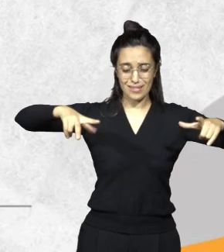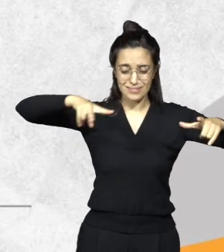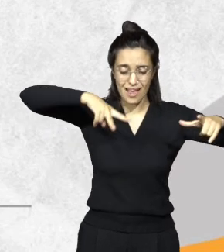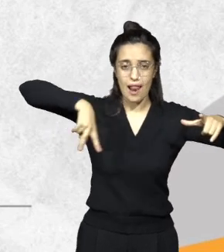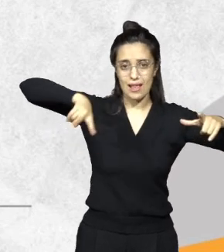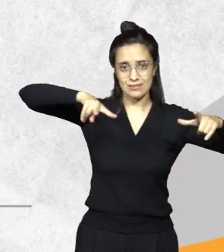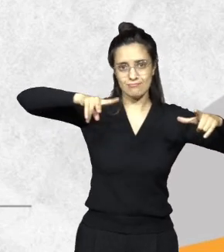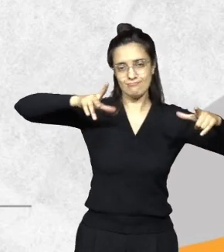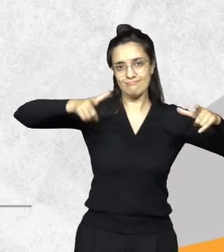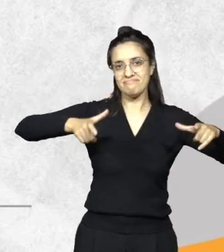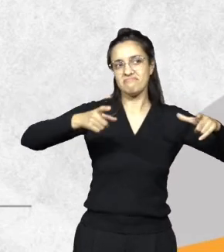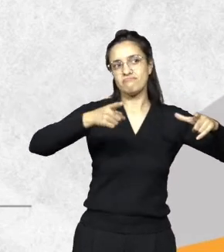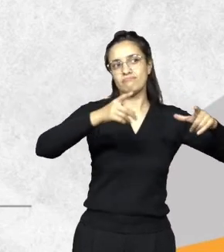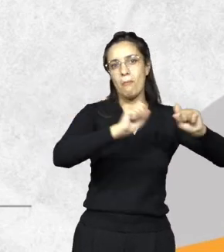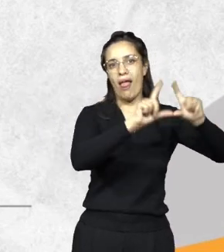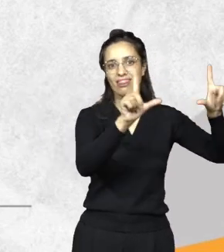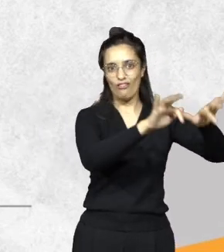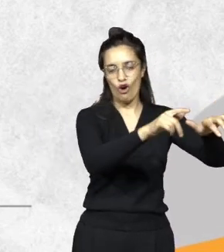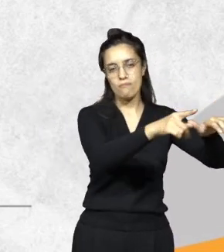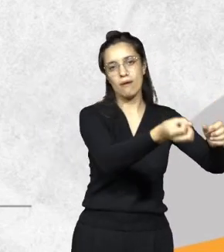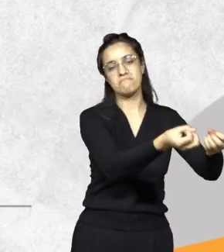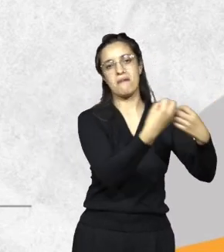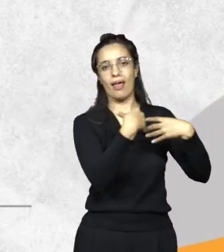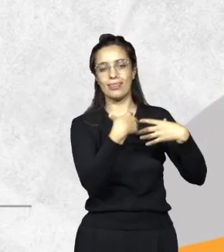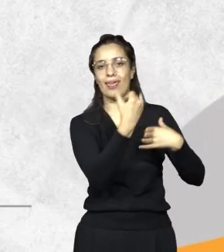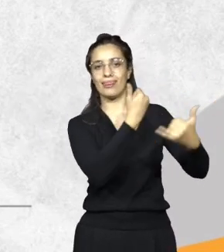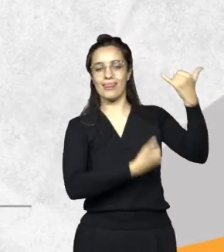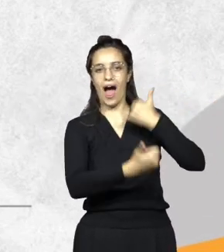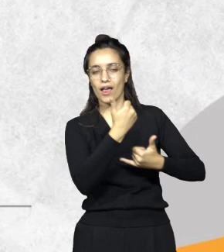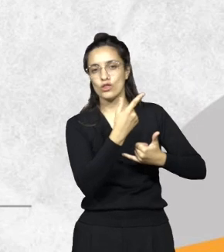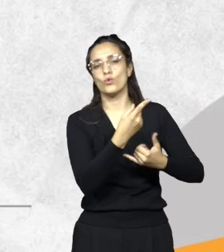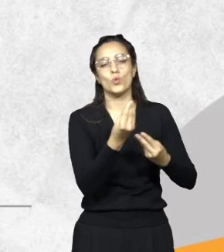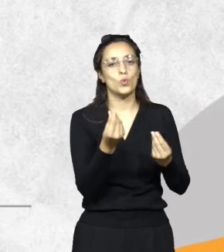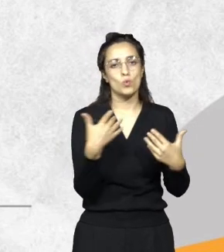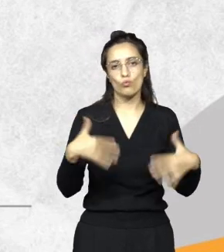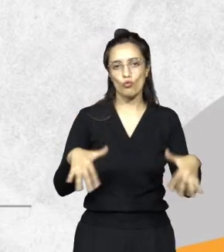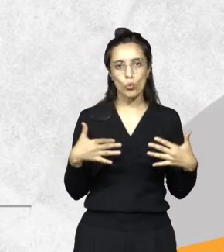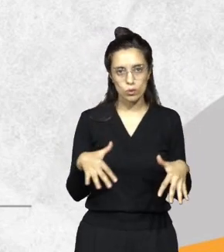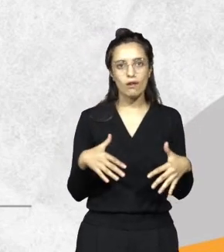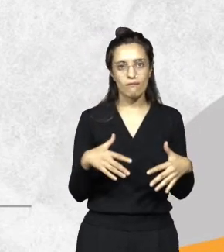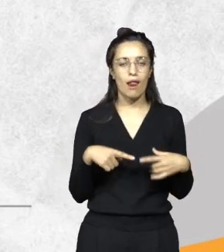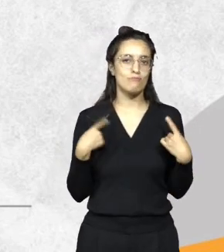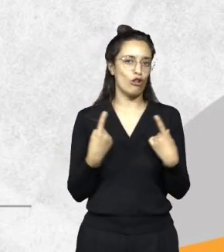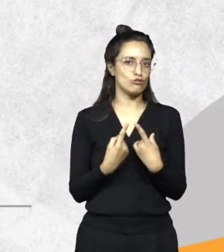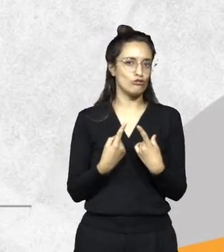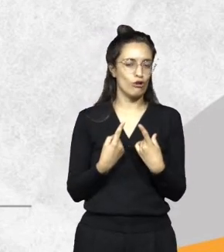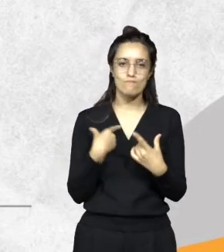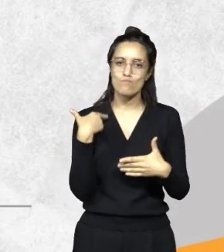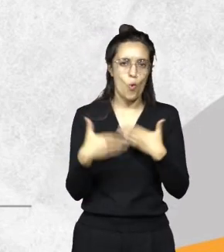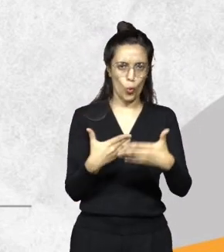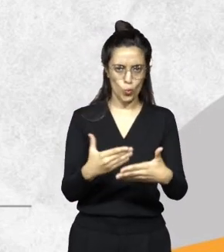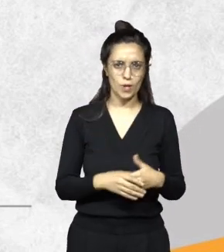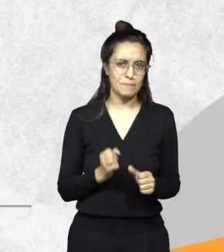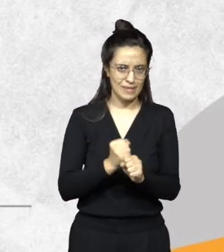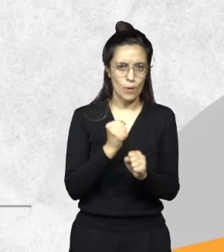nos pone a disposición es muy fructífera y nos sirve muchísimo para trabajar. Este